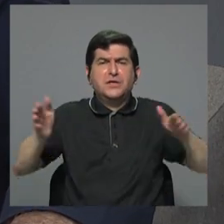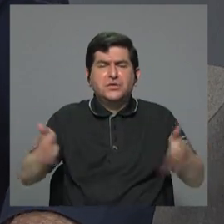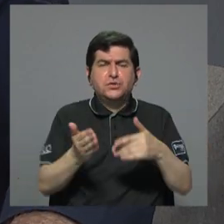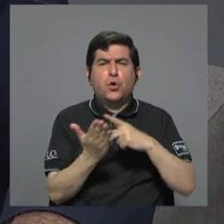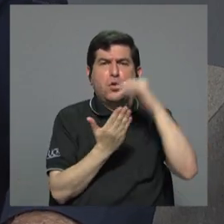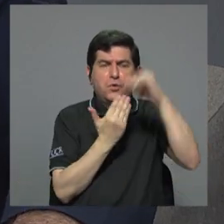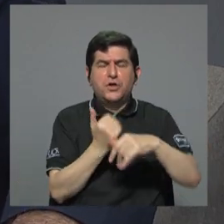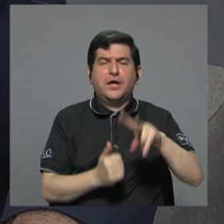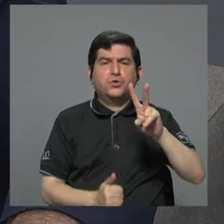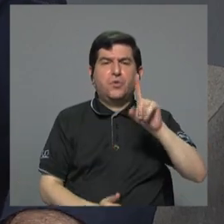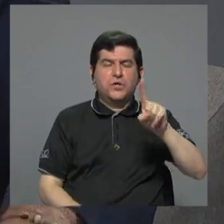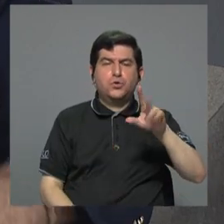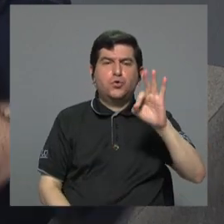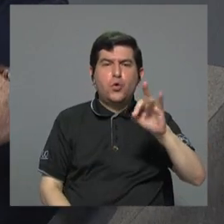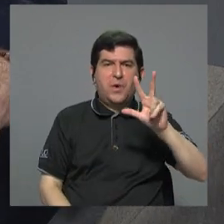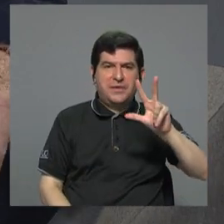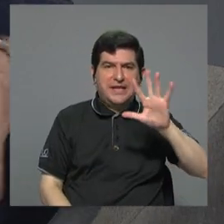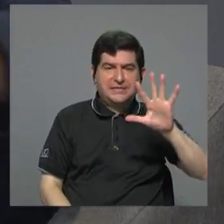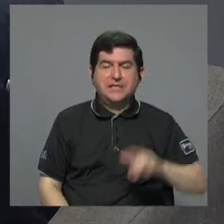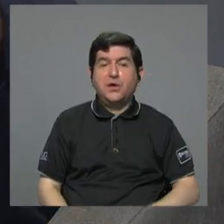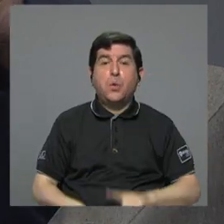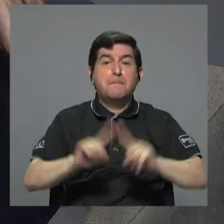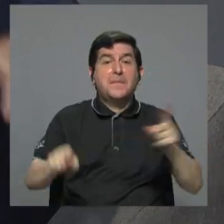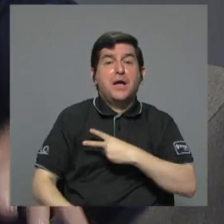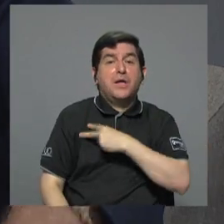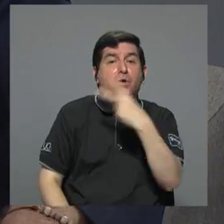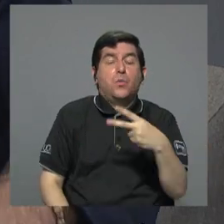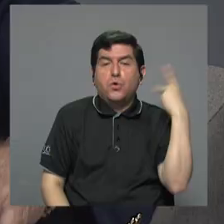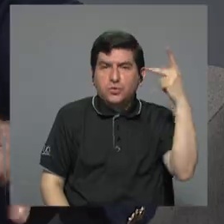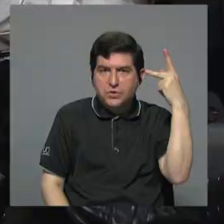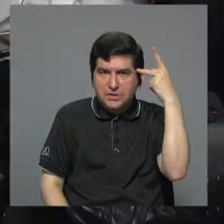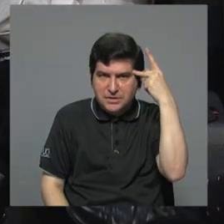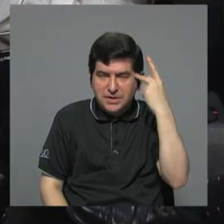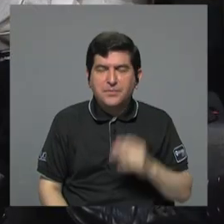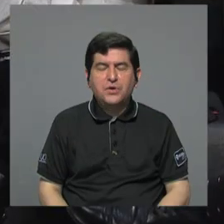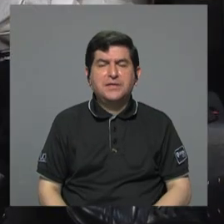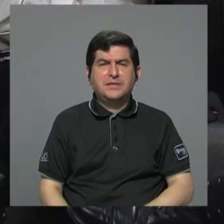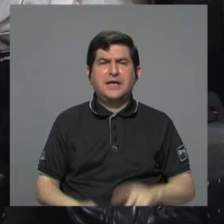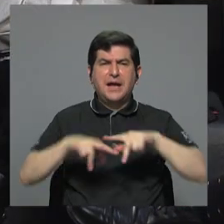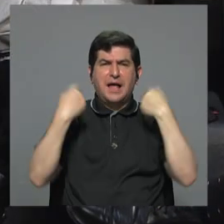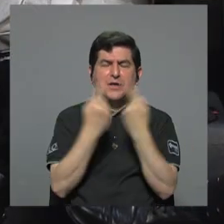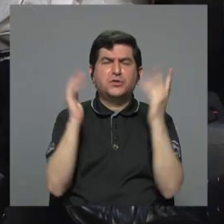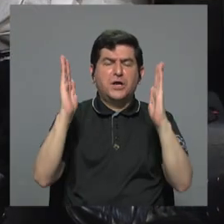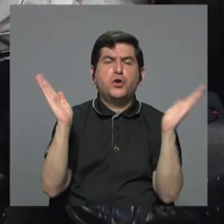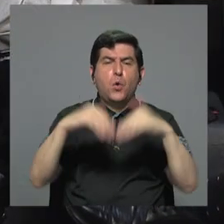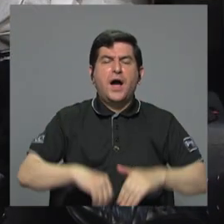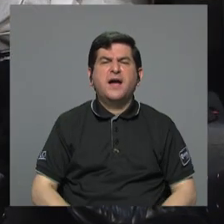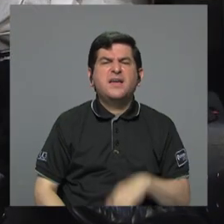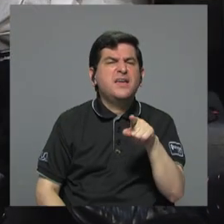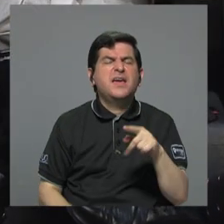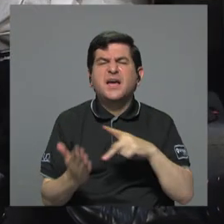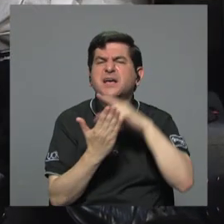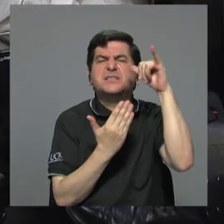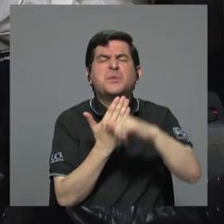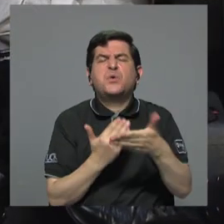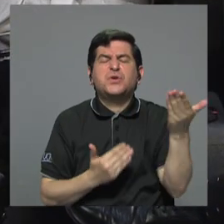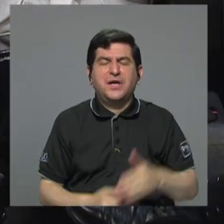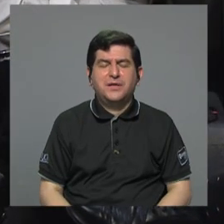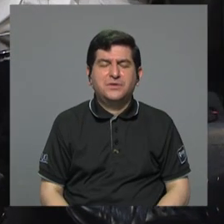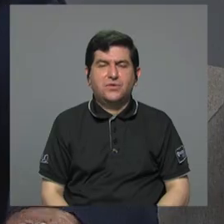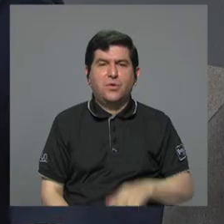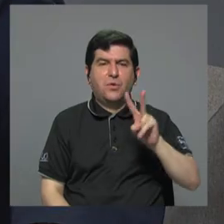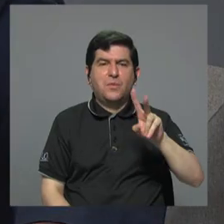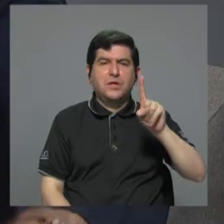el proyecto 21.935, y no hay voluntad de los partidos grandes. ¿21.935 es cuál? El proyecto 21